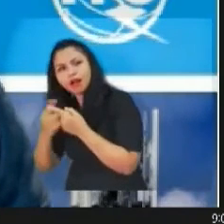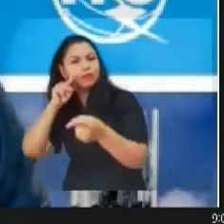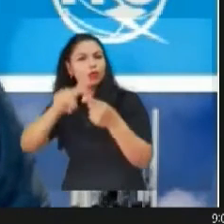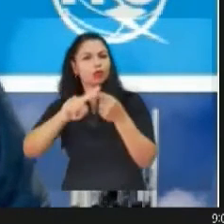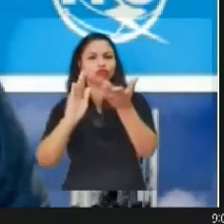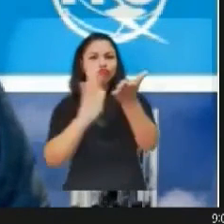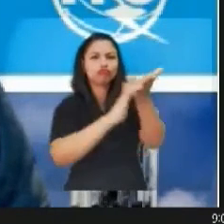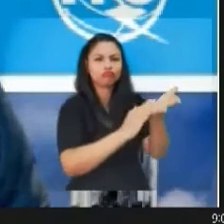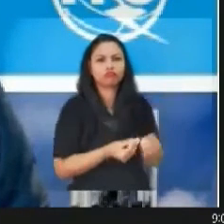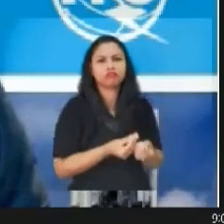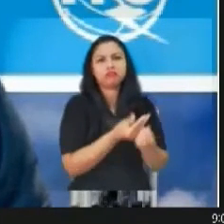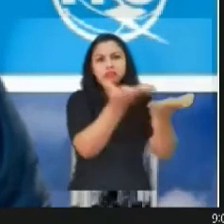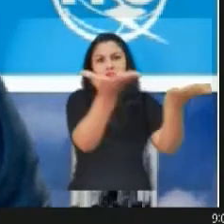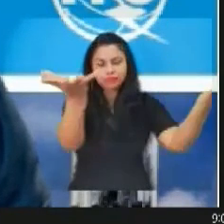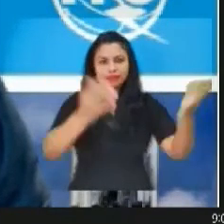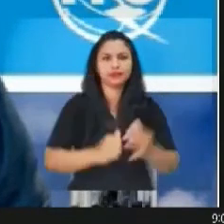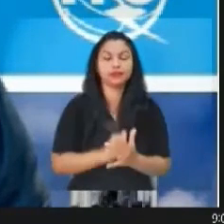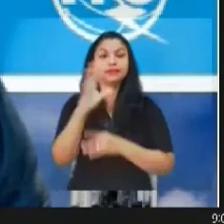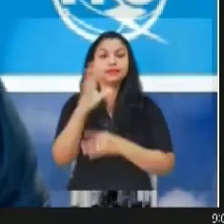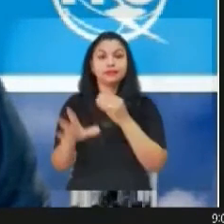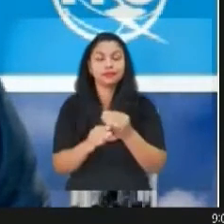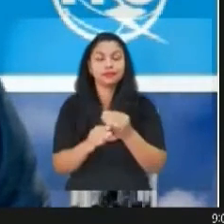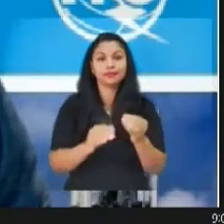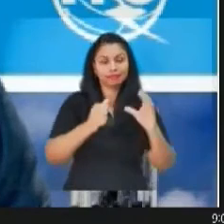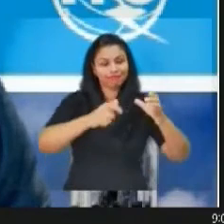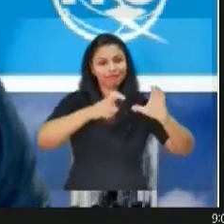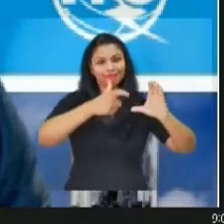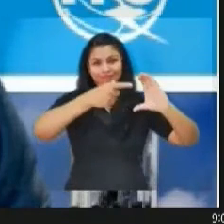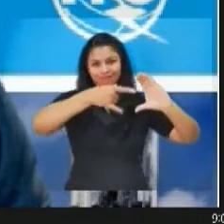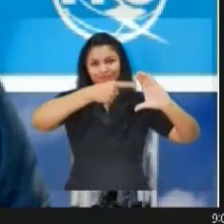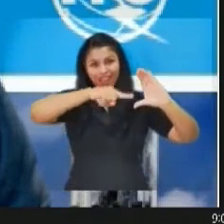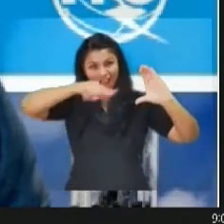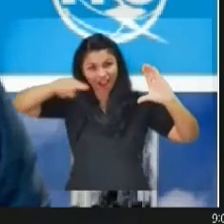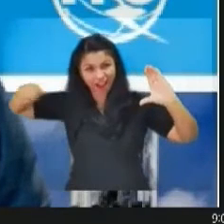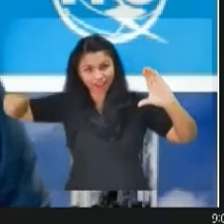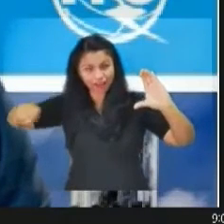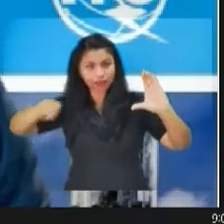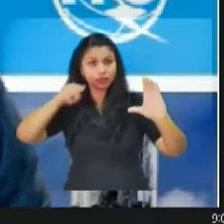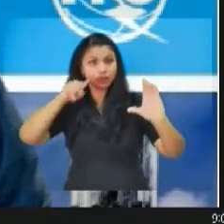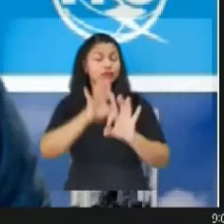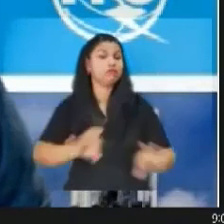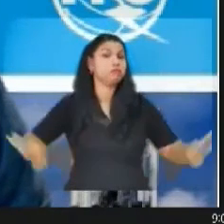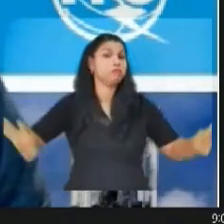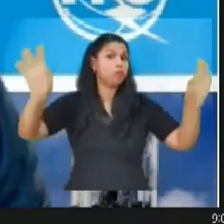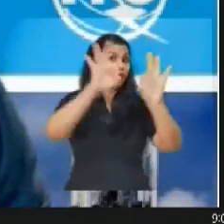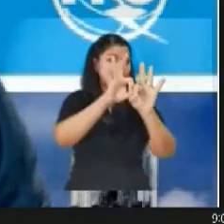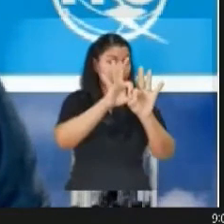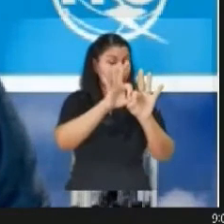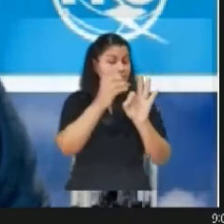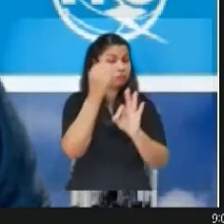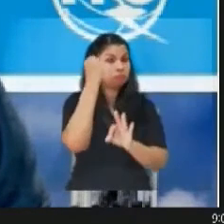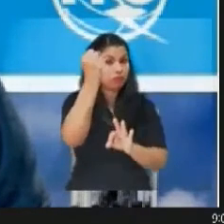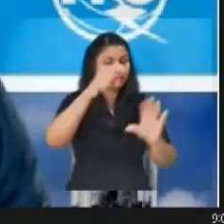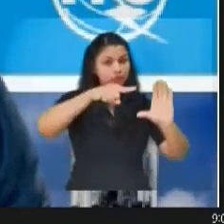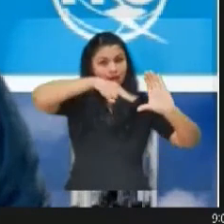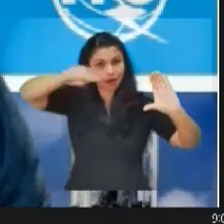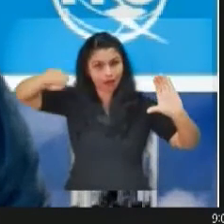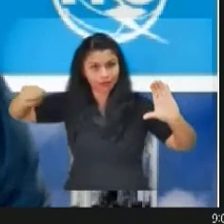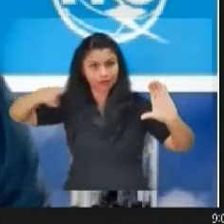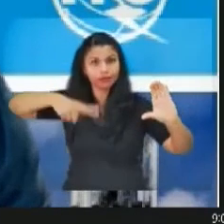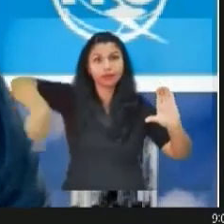reglamentación, como la ANE, tienen un papel fundamental en este proceso. Se encuentran en una posición única